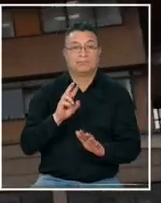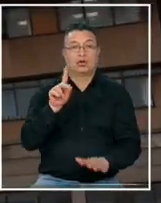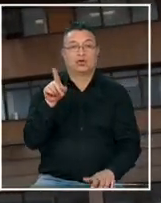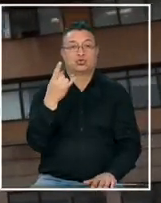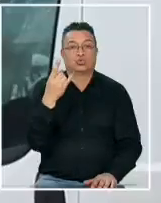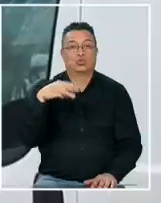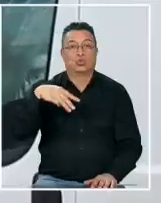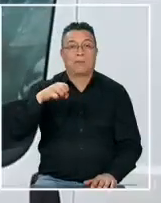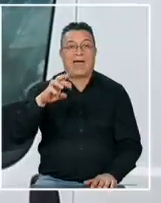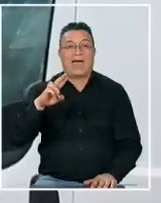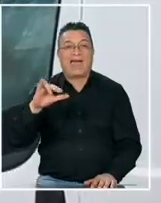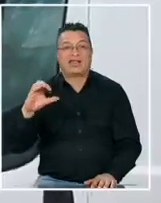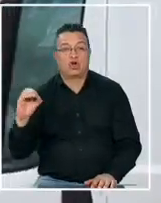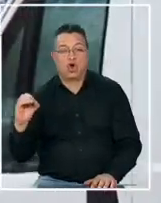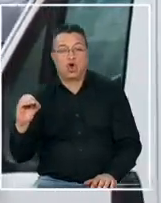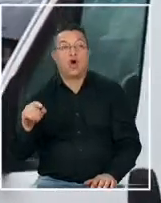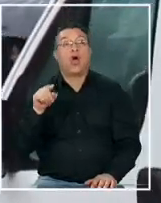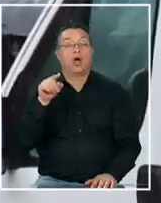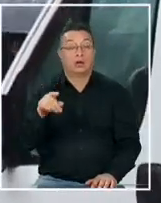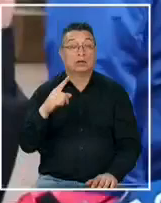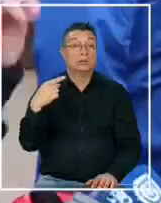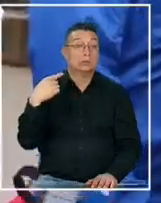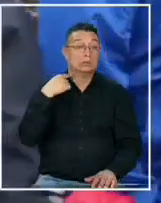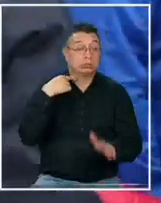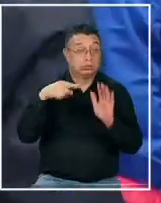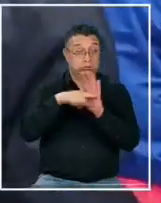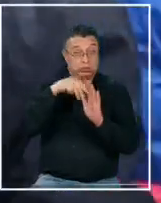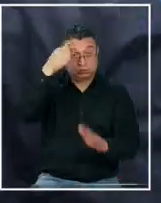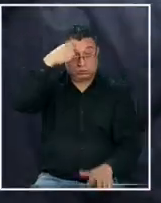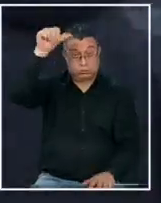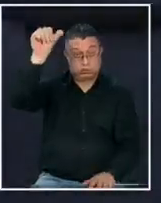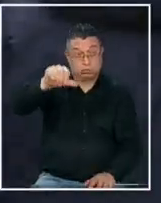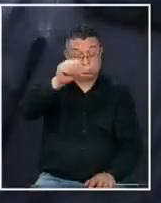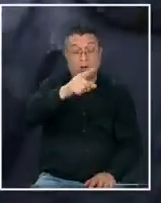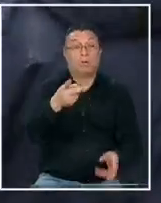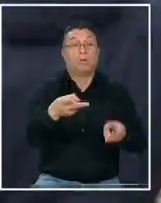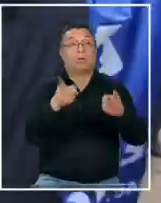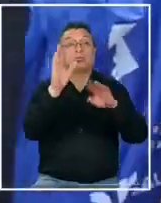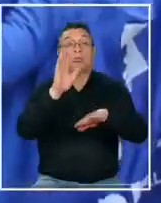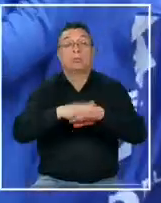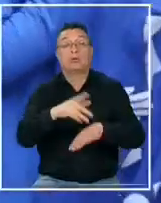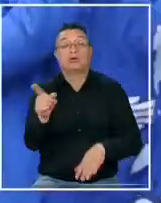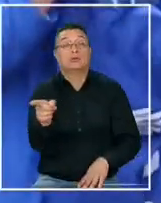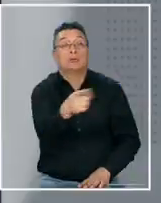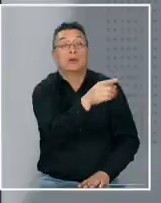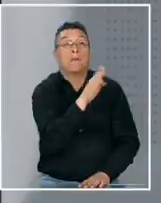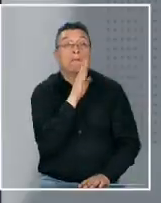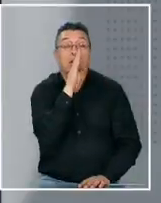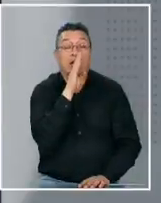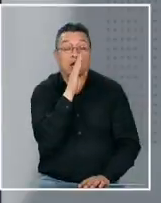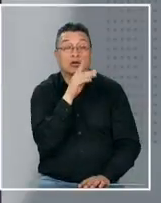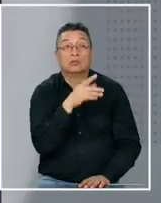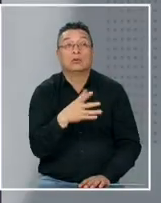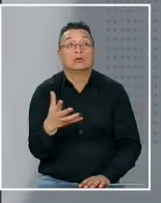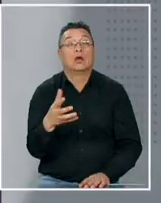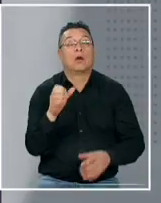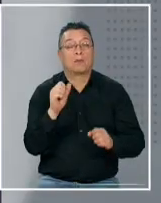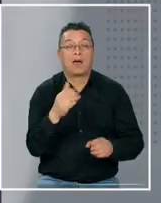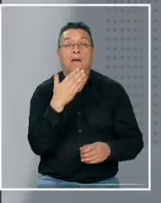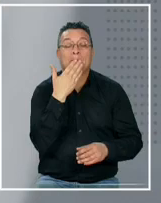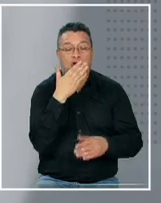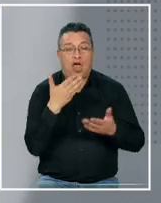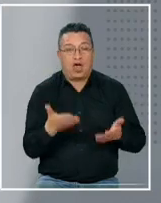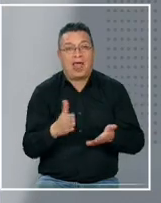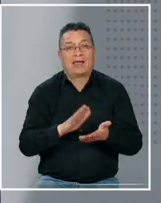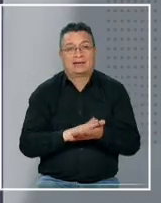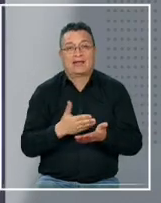si se determina que esta acción tenga consecuencias para quienes sometieron a radioterapia al gringo el que está mucho mejor de